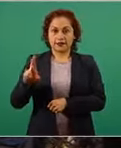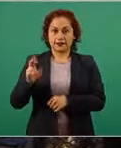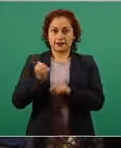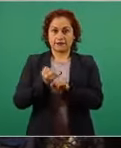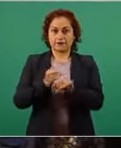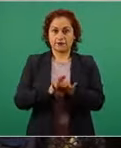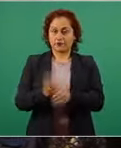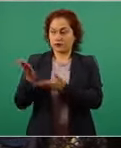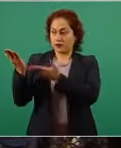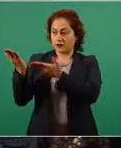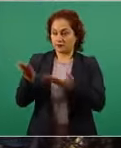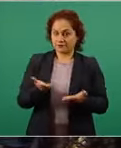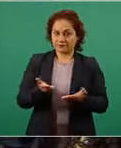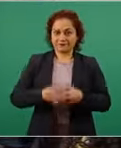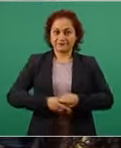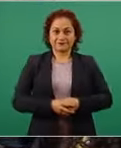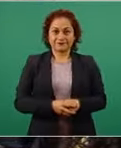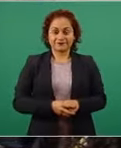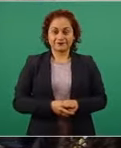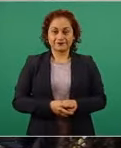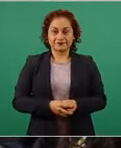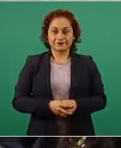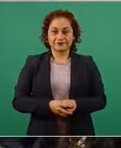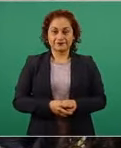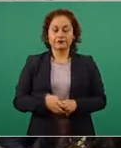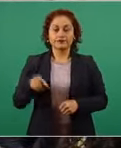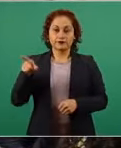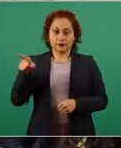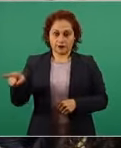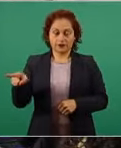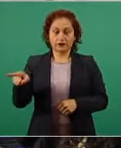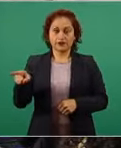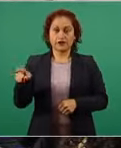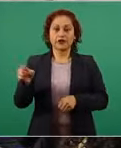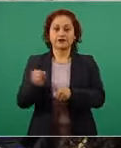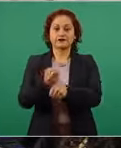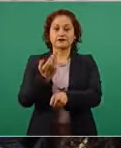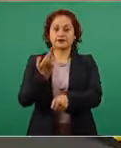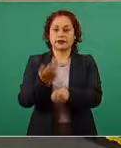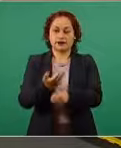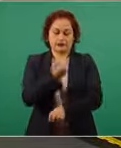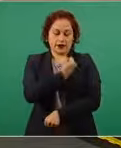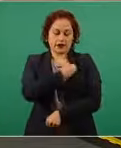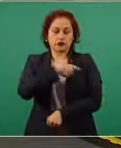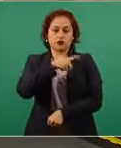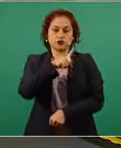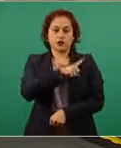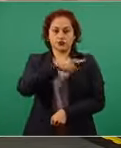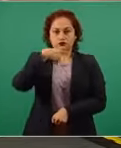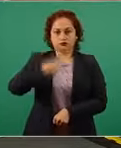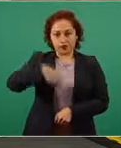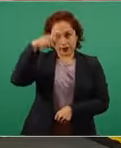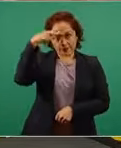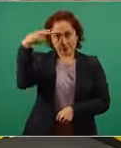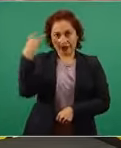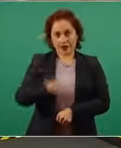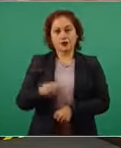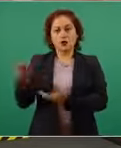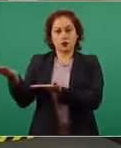Varela, que es secretario de Salud de México. Él nos va a informar.